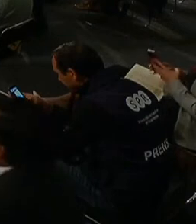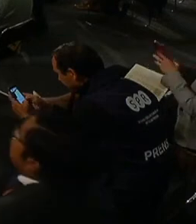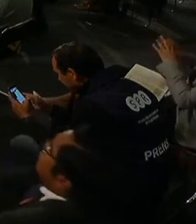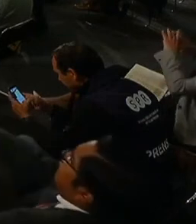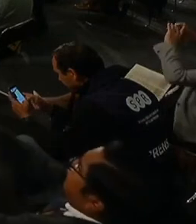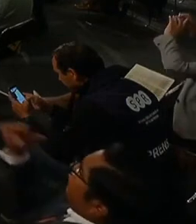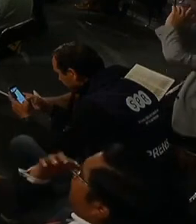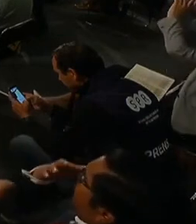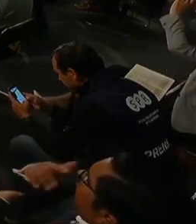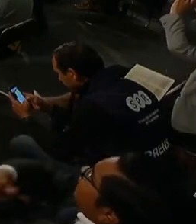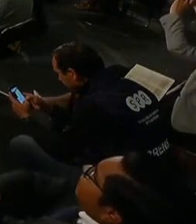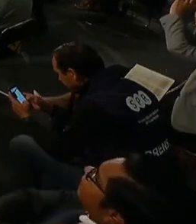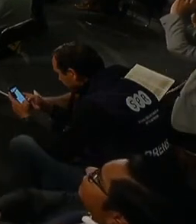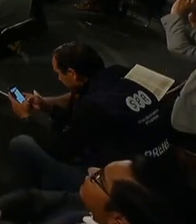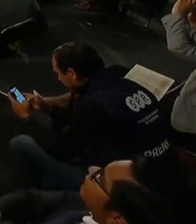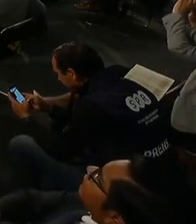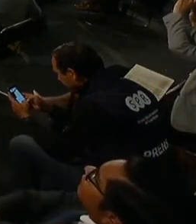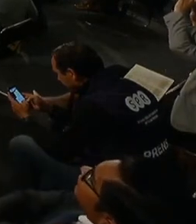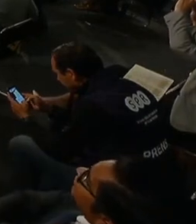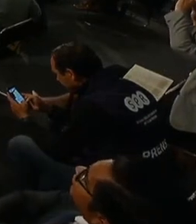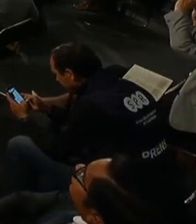Muy buenos días,